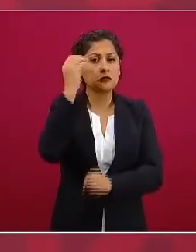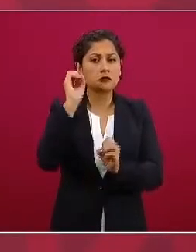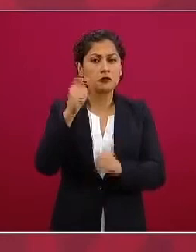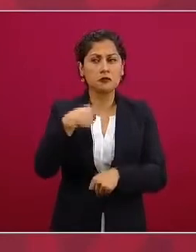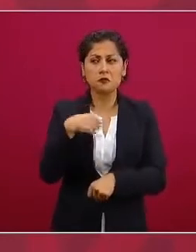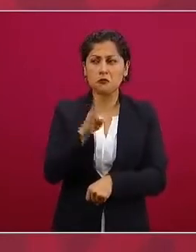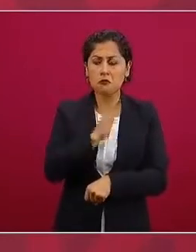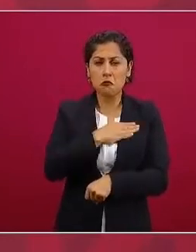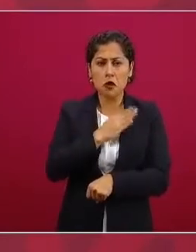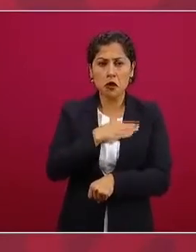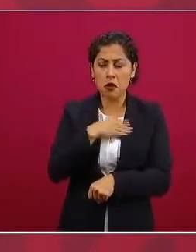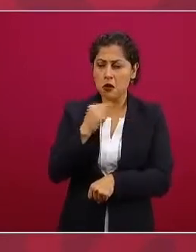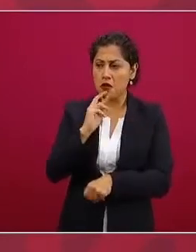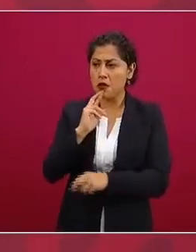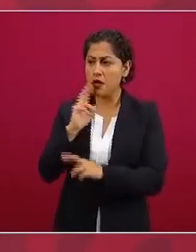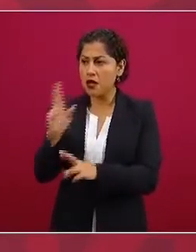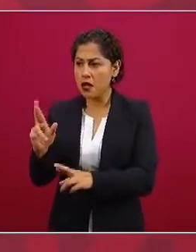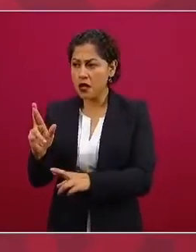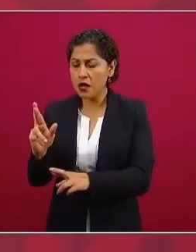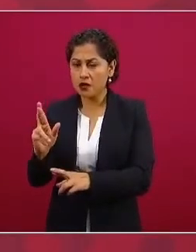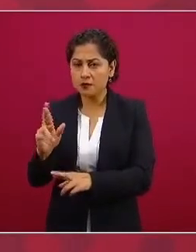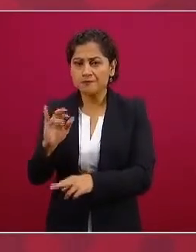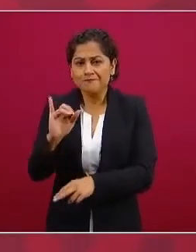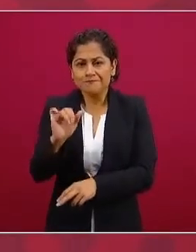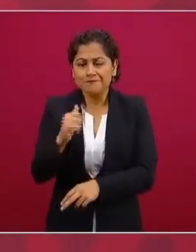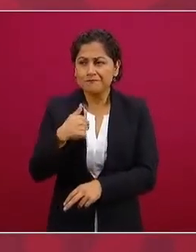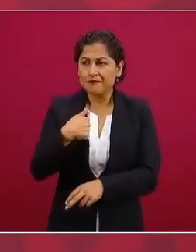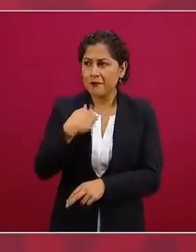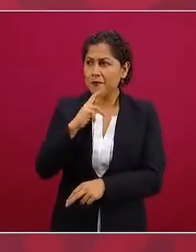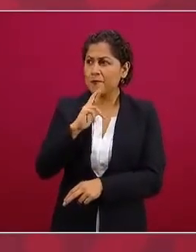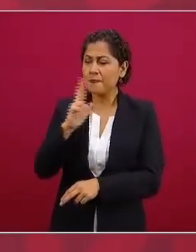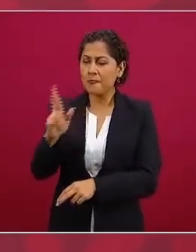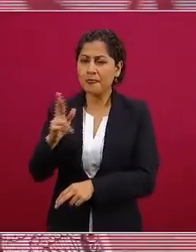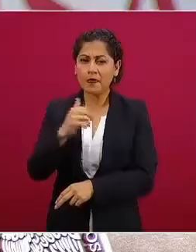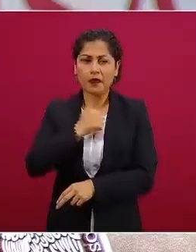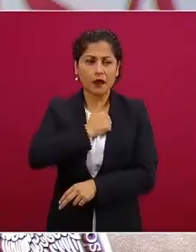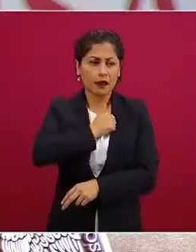y digo pues sí lo lamento mucho